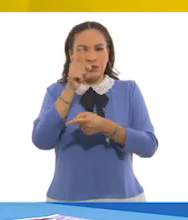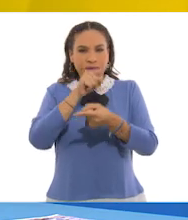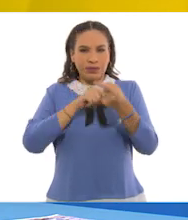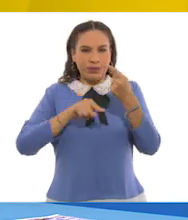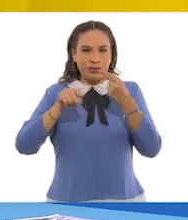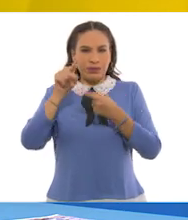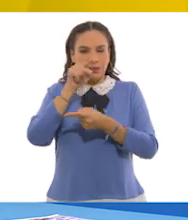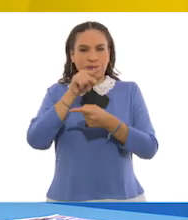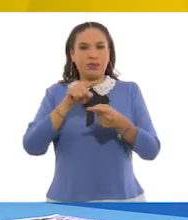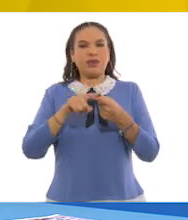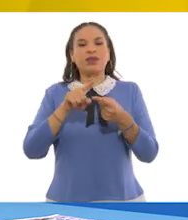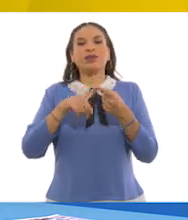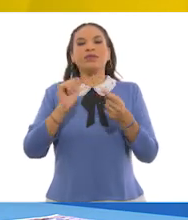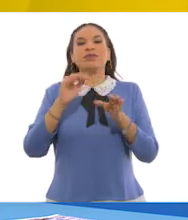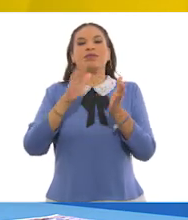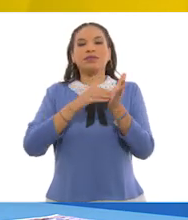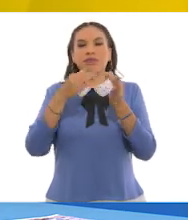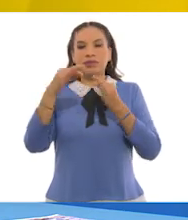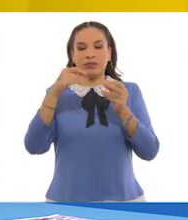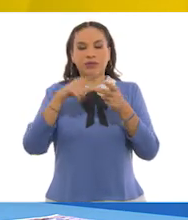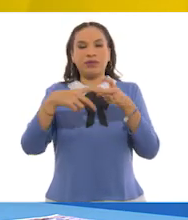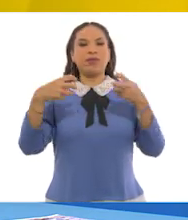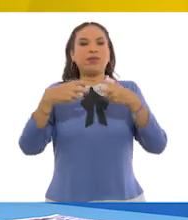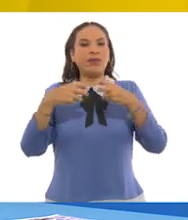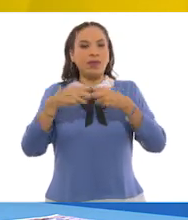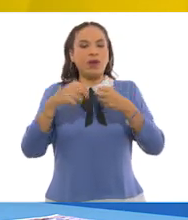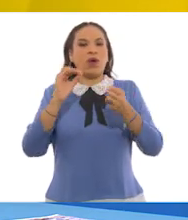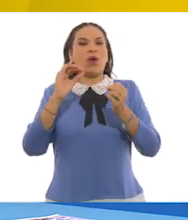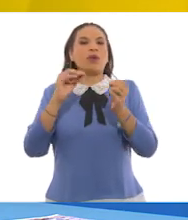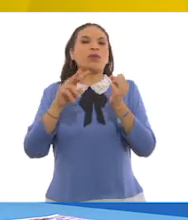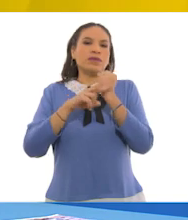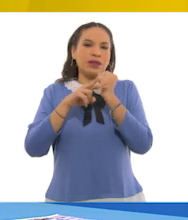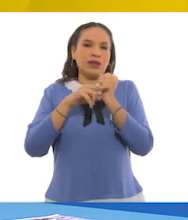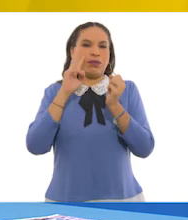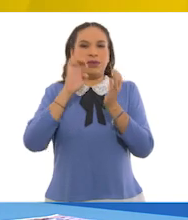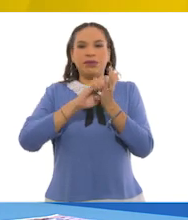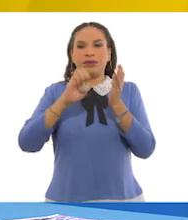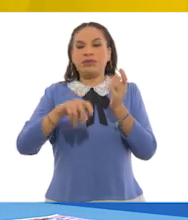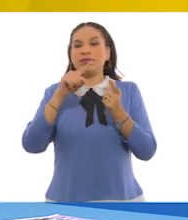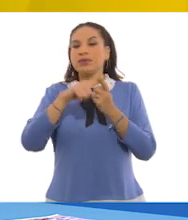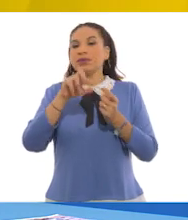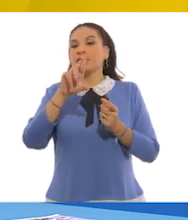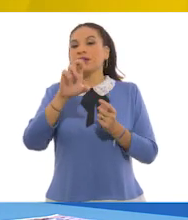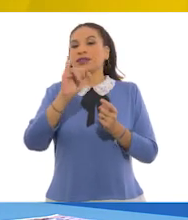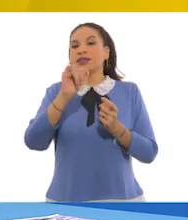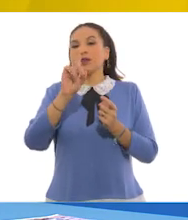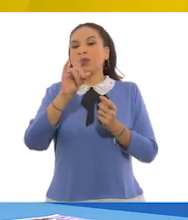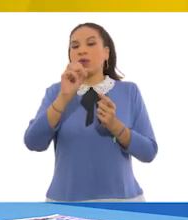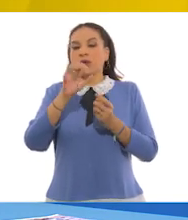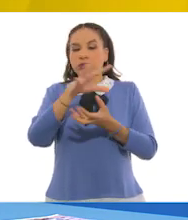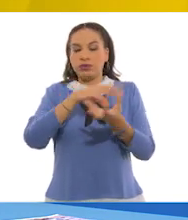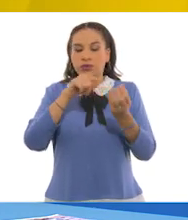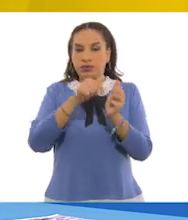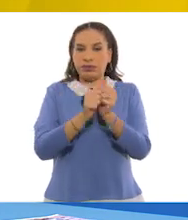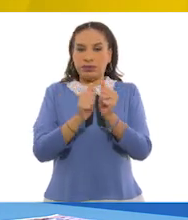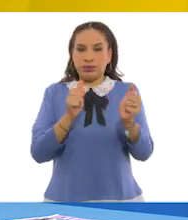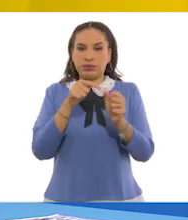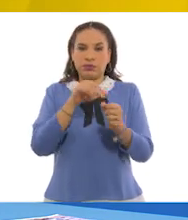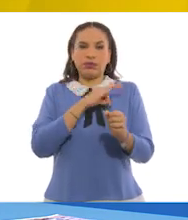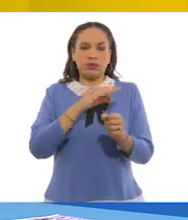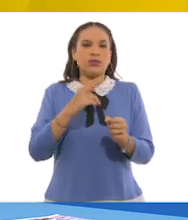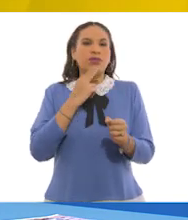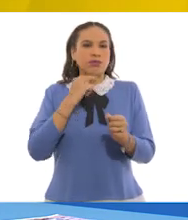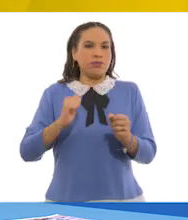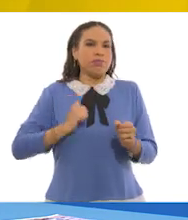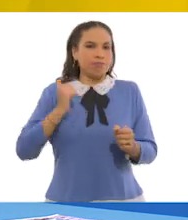como el cartón, plástico o vidrio. Estos serían ejemplos de residuos. Al separar los residuos, los podemos